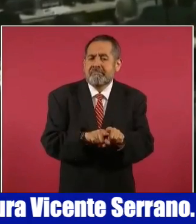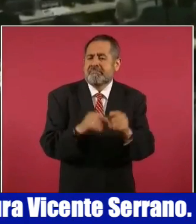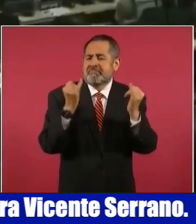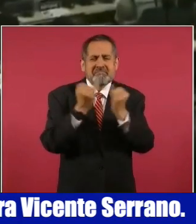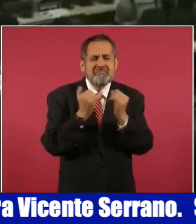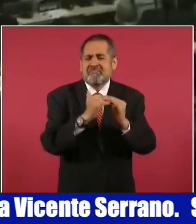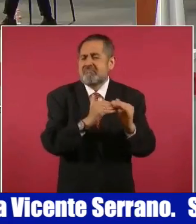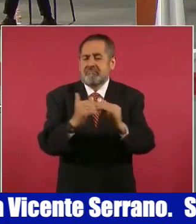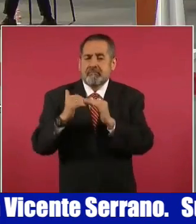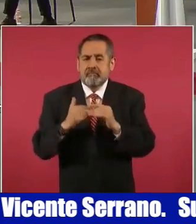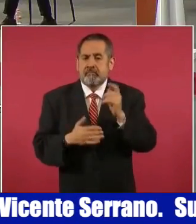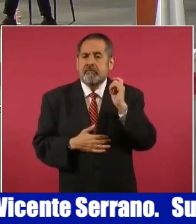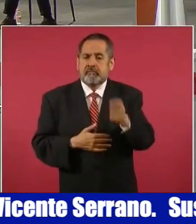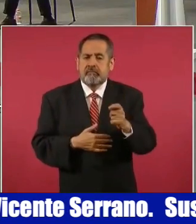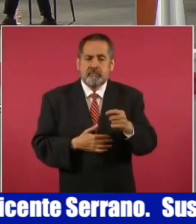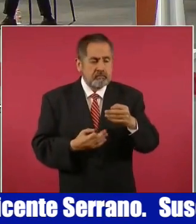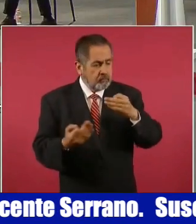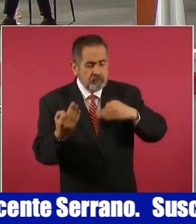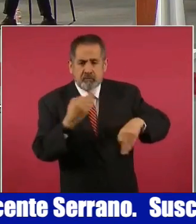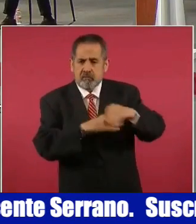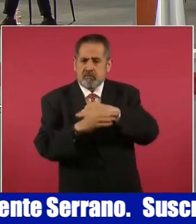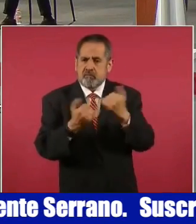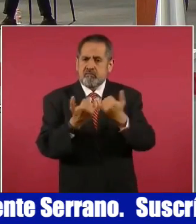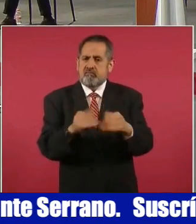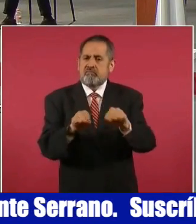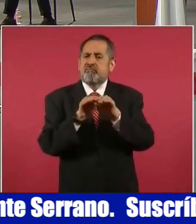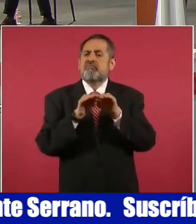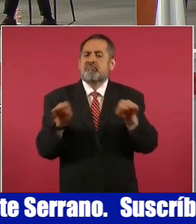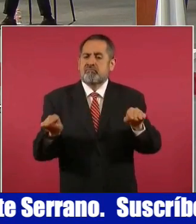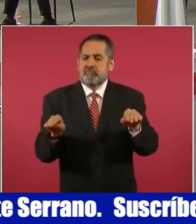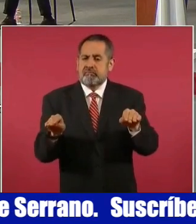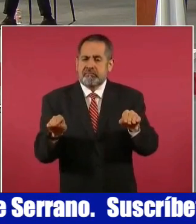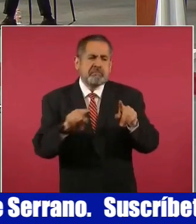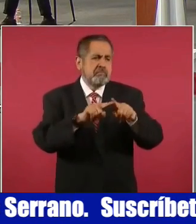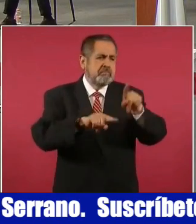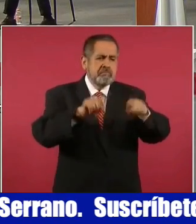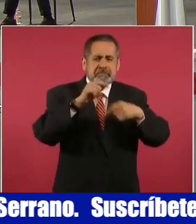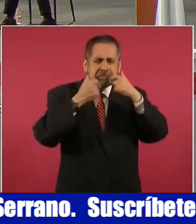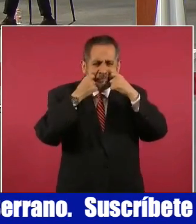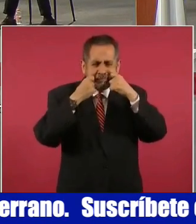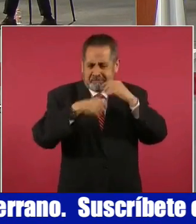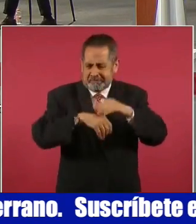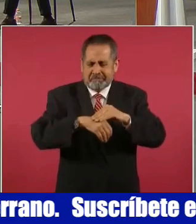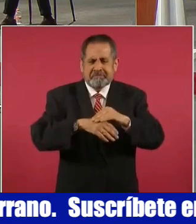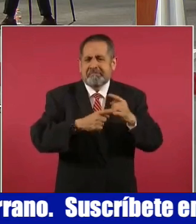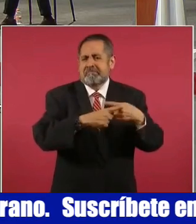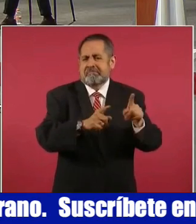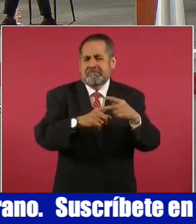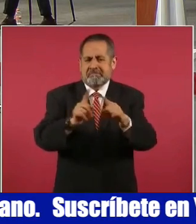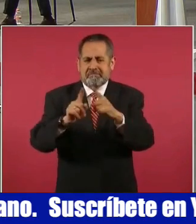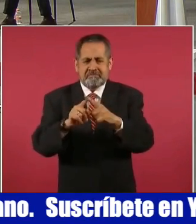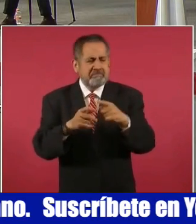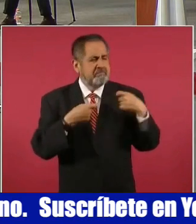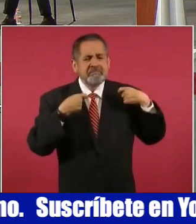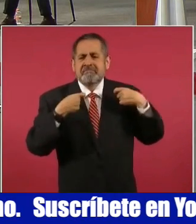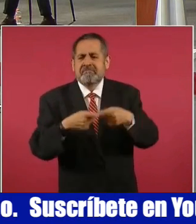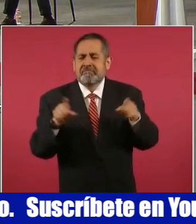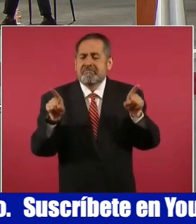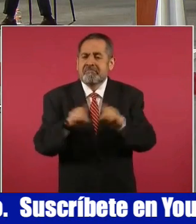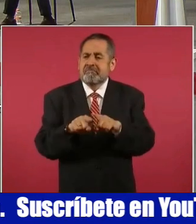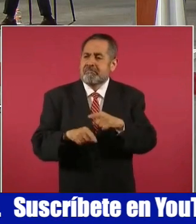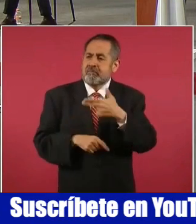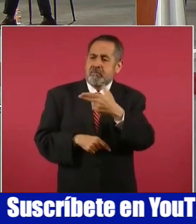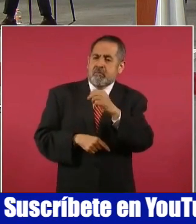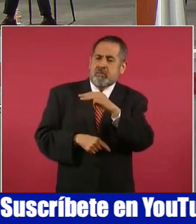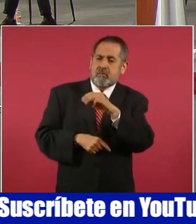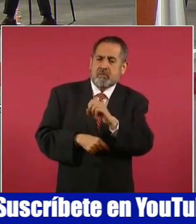que todos somos iguales, aunque varíe nuestro color, somos herederos del Homo sapiens.